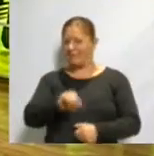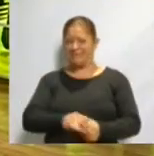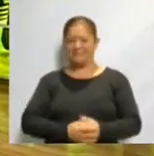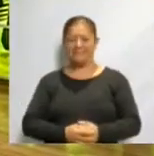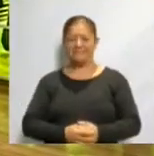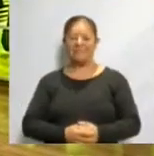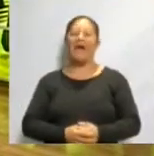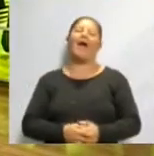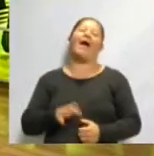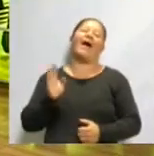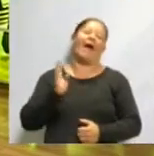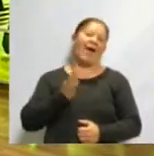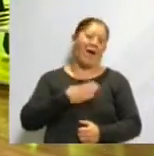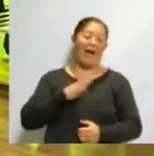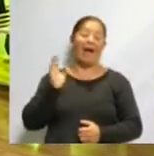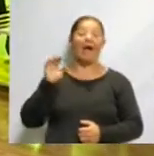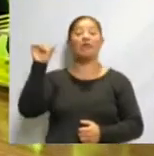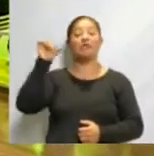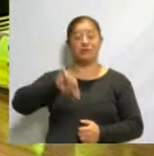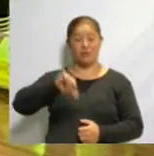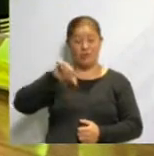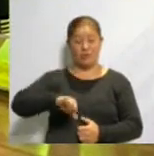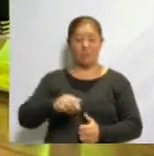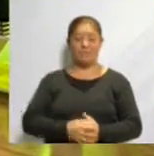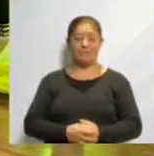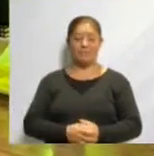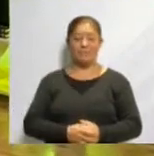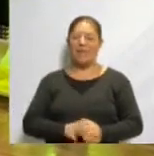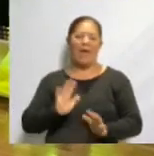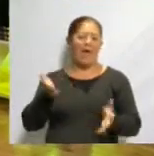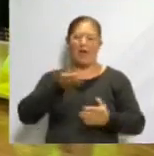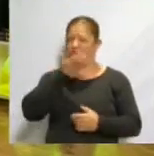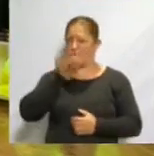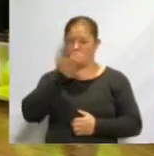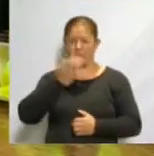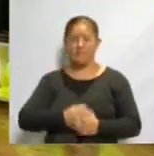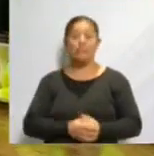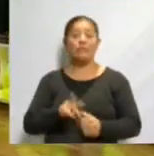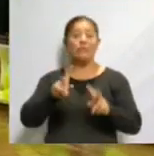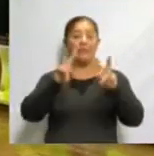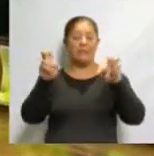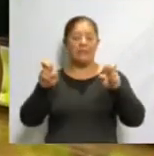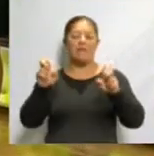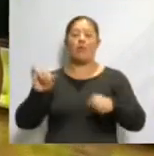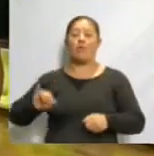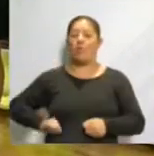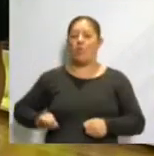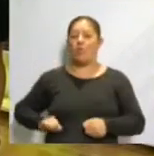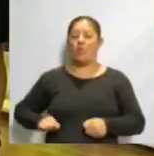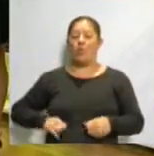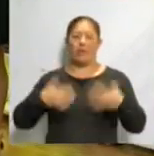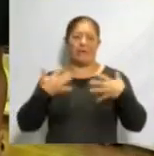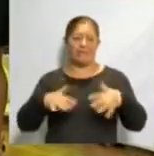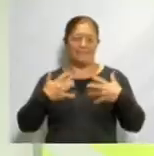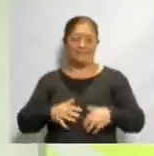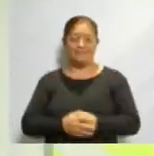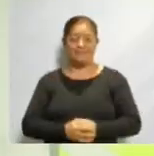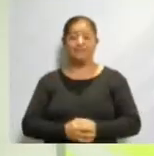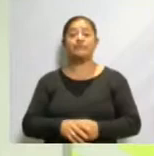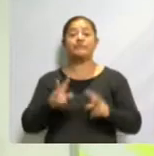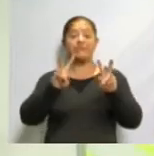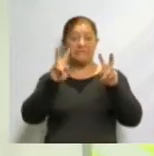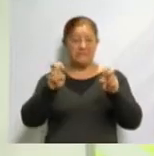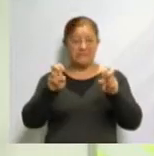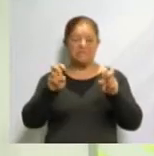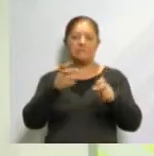Ah, pues es que este día tenemos como es costumbre un tema interesantísimo, un tema que ha sido